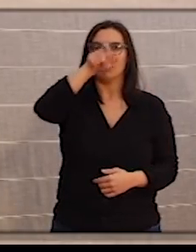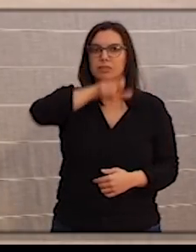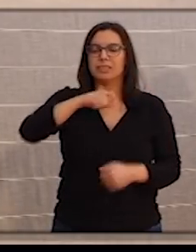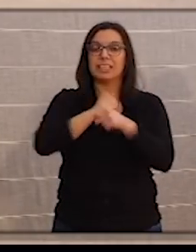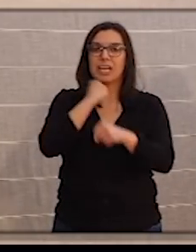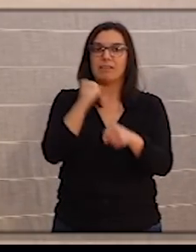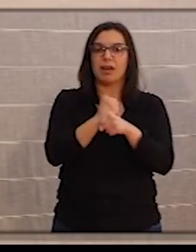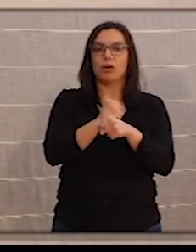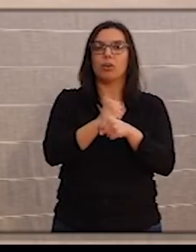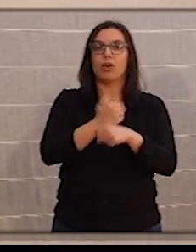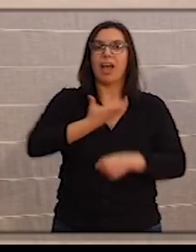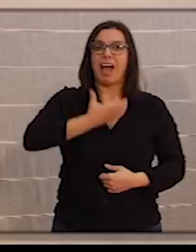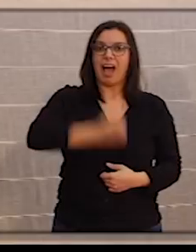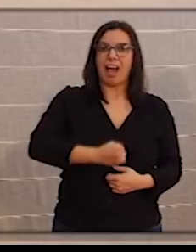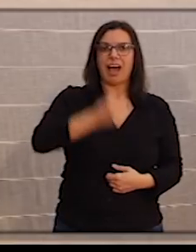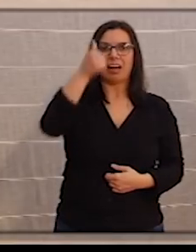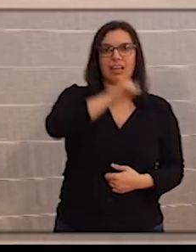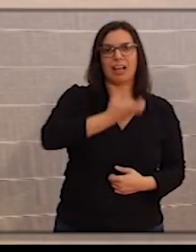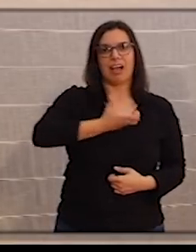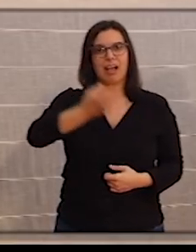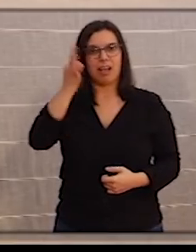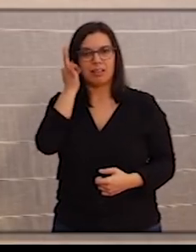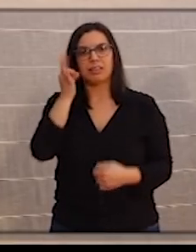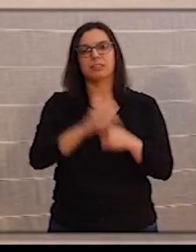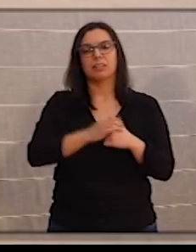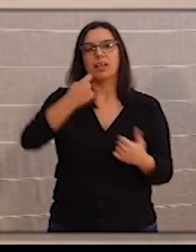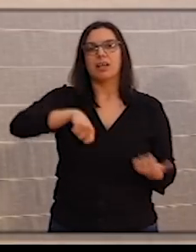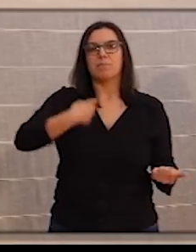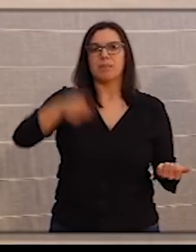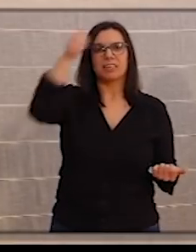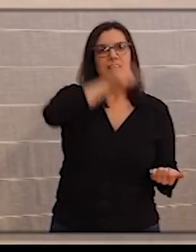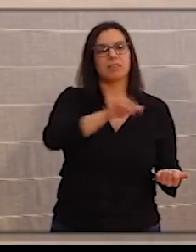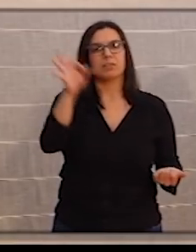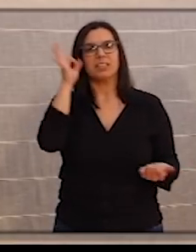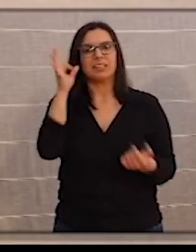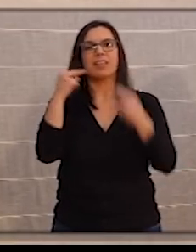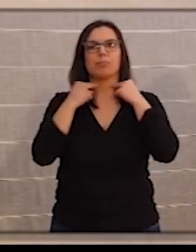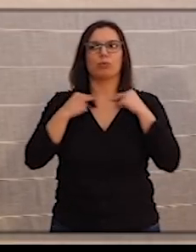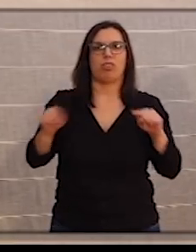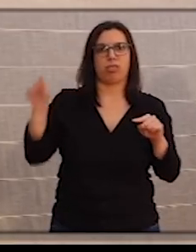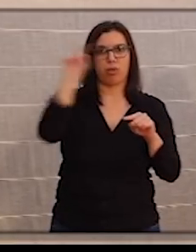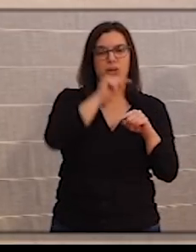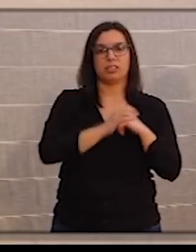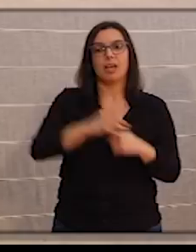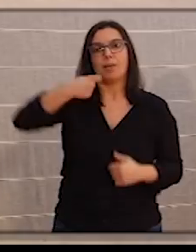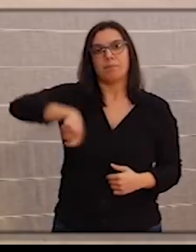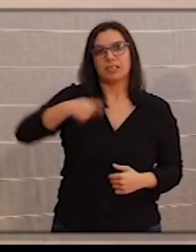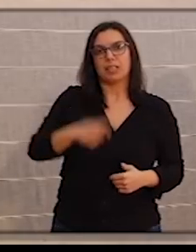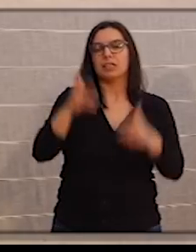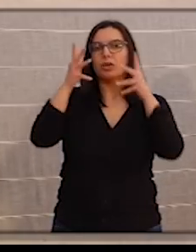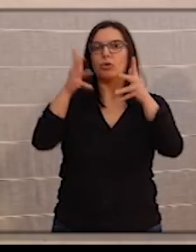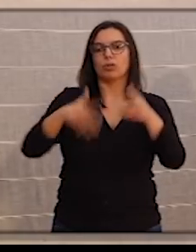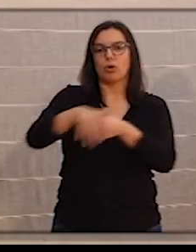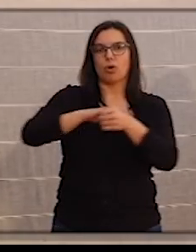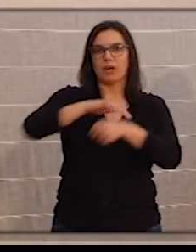dedicación de las alcaldesas y alcaldes, de las presidentas y presidentes de la Diputación, del presidente del Consejo